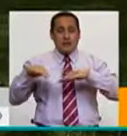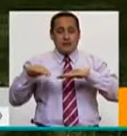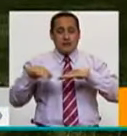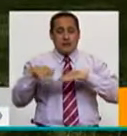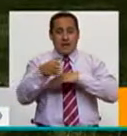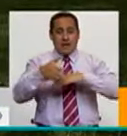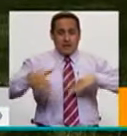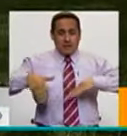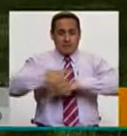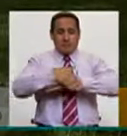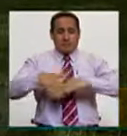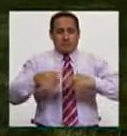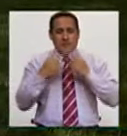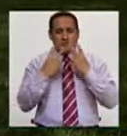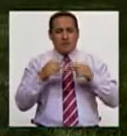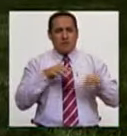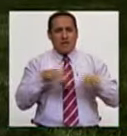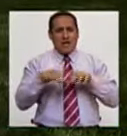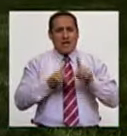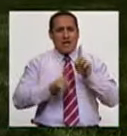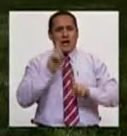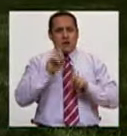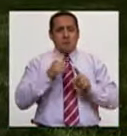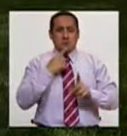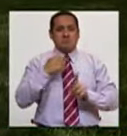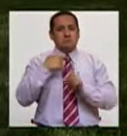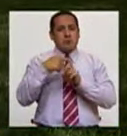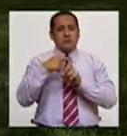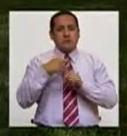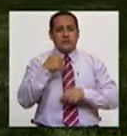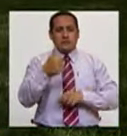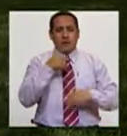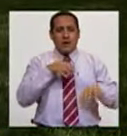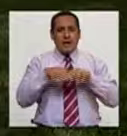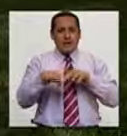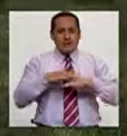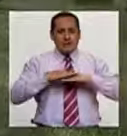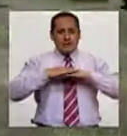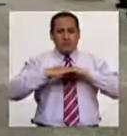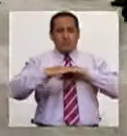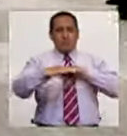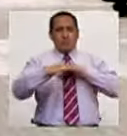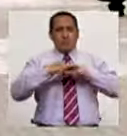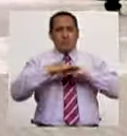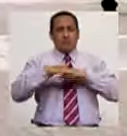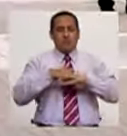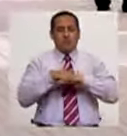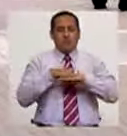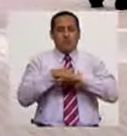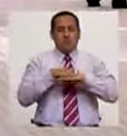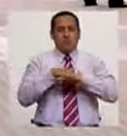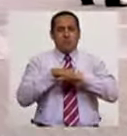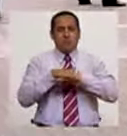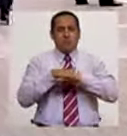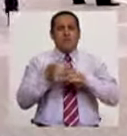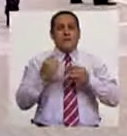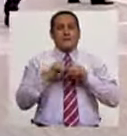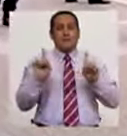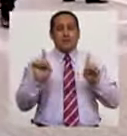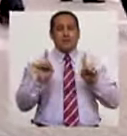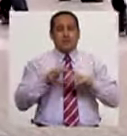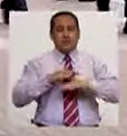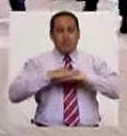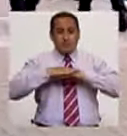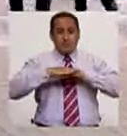han hecho algo bastante positivo en colocar pisos podotáctiles. Sin embargo,